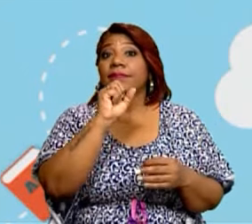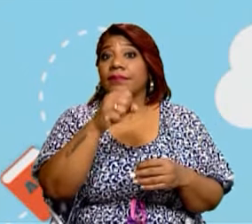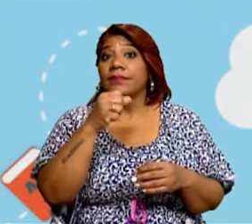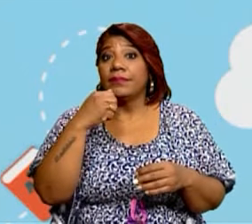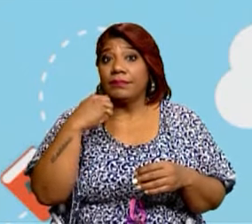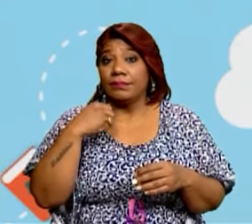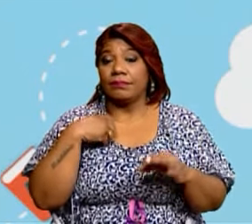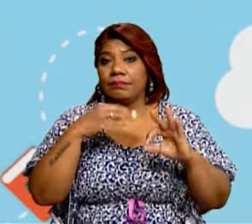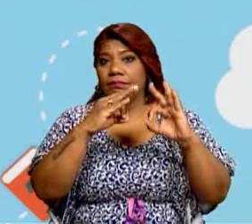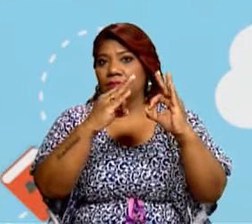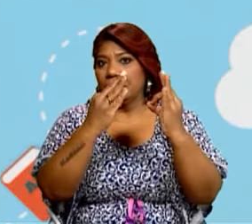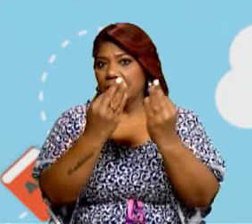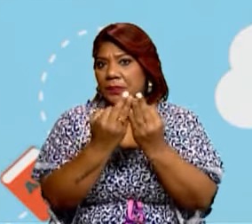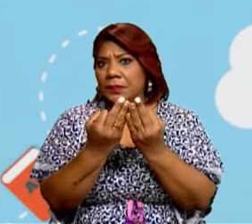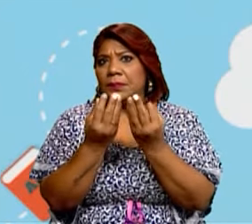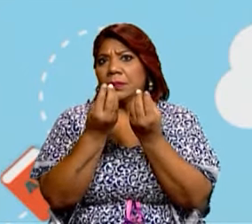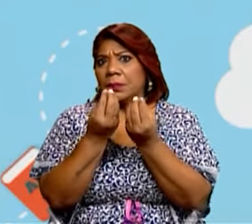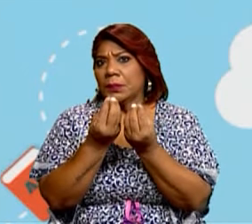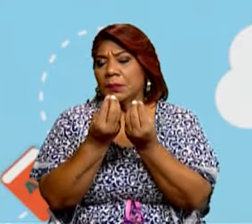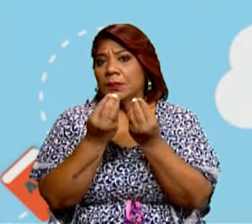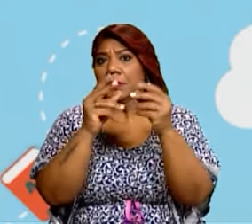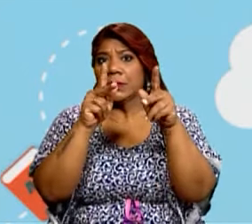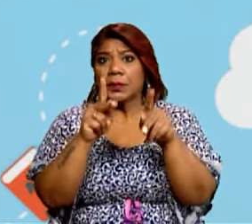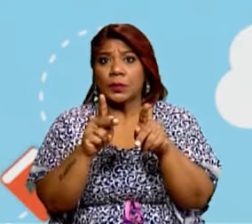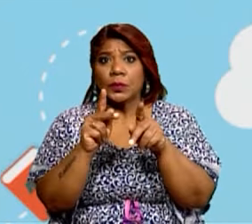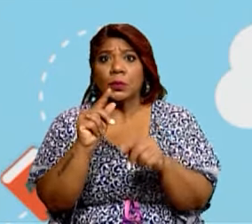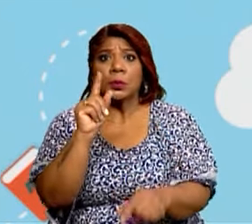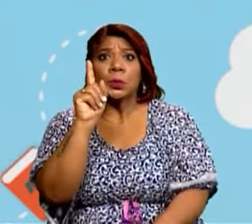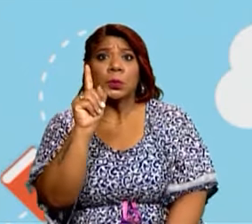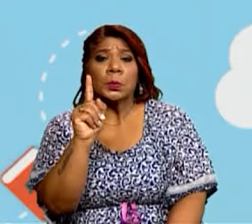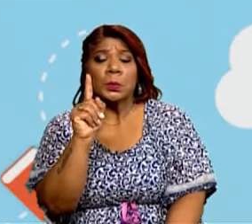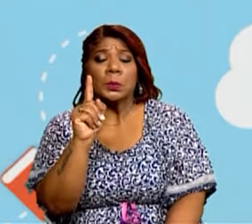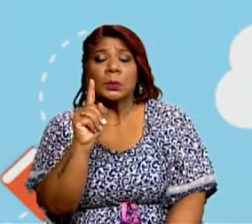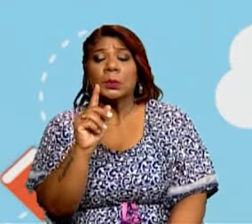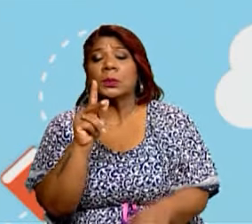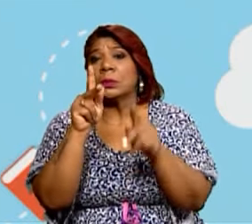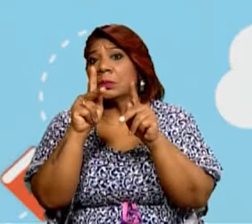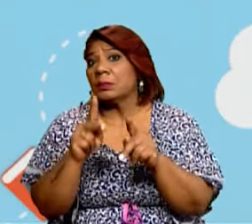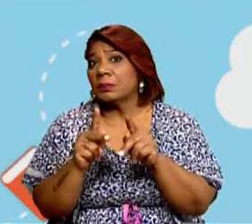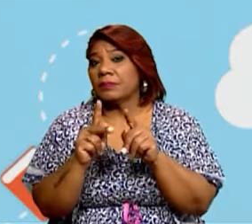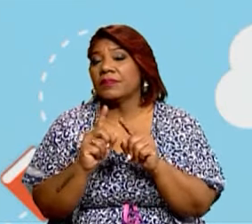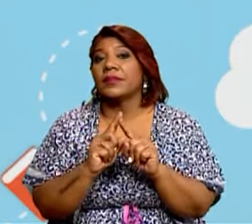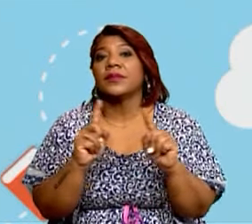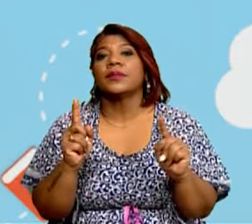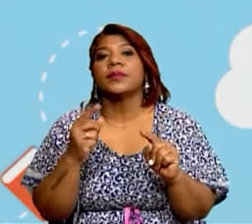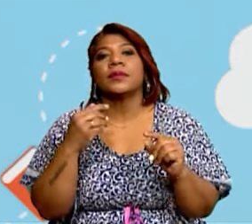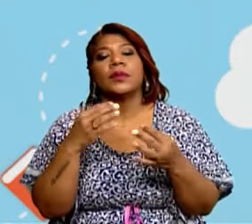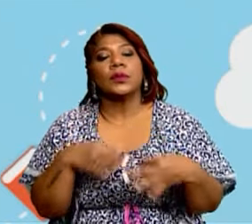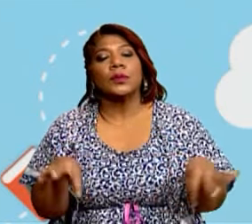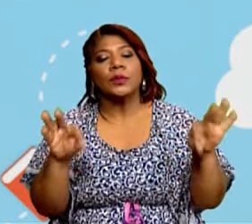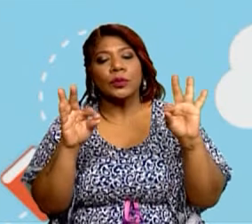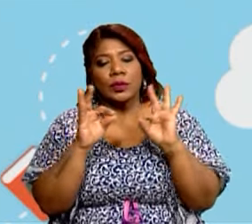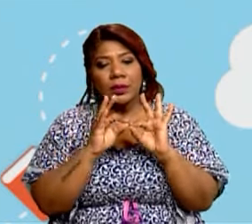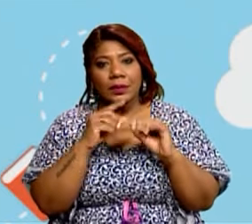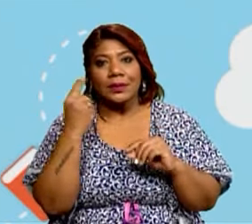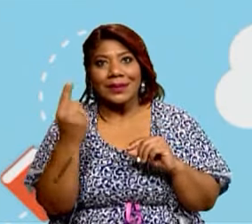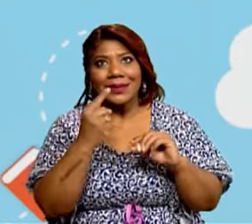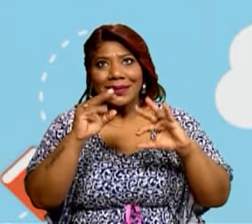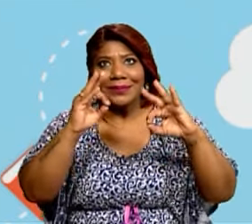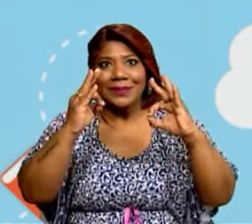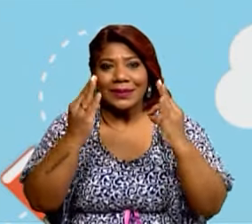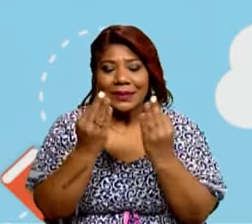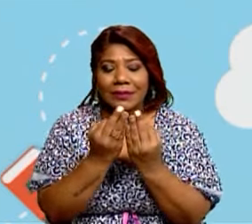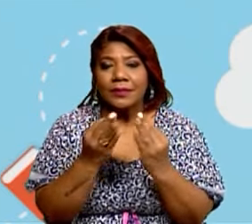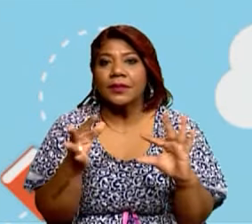formada por varios miembros. Los miembros de una familia siempre deben procurar permanecer juntos y vivir